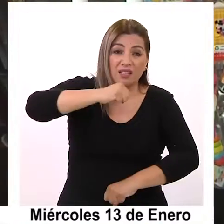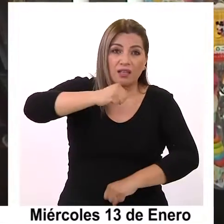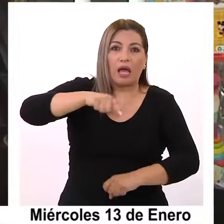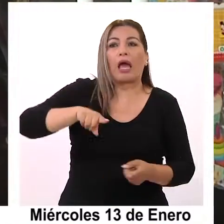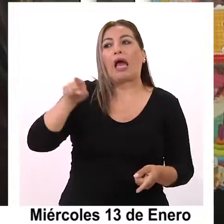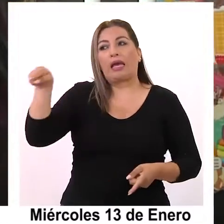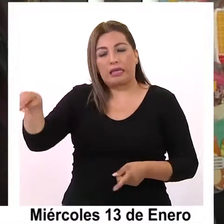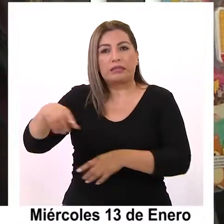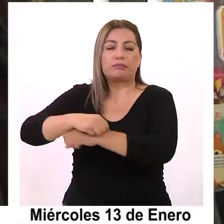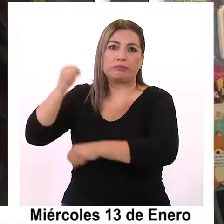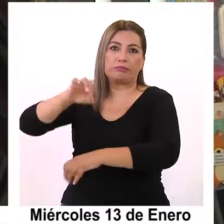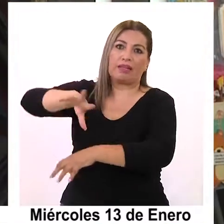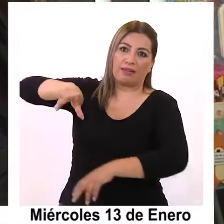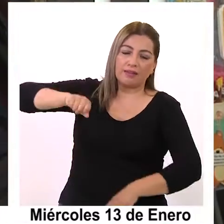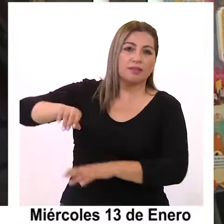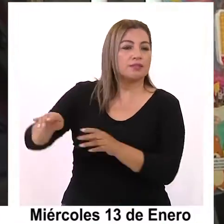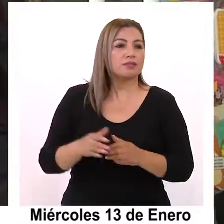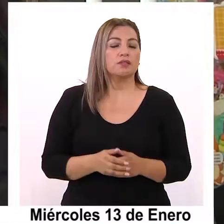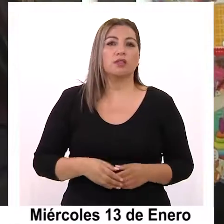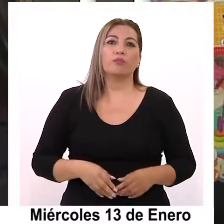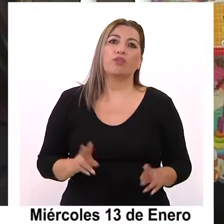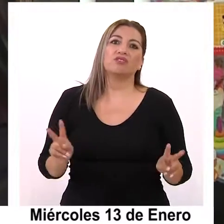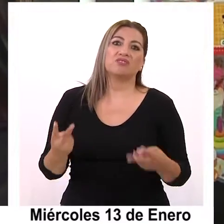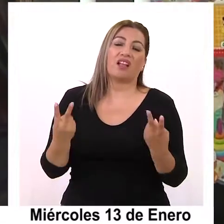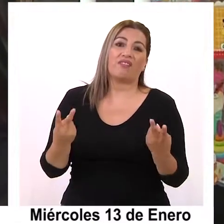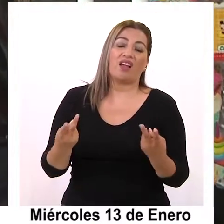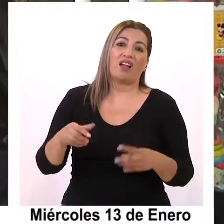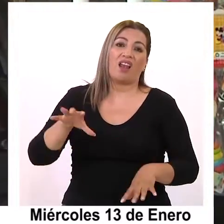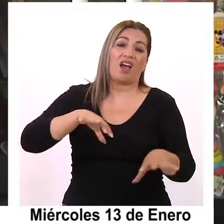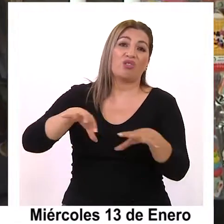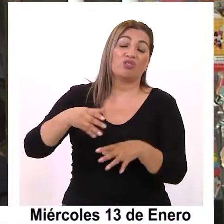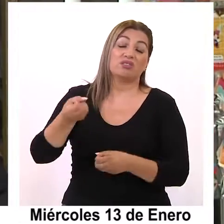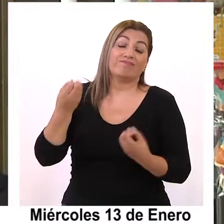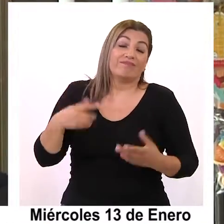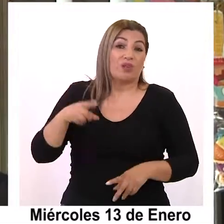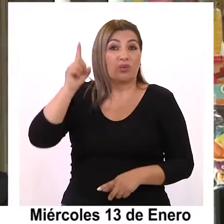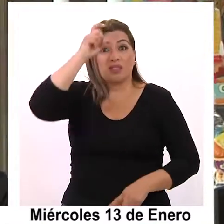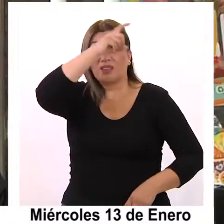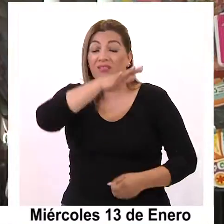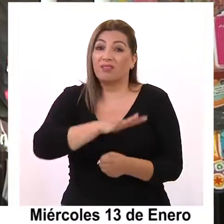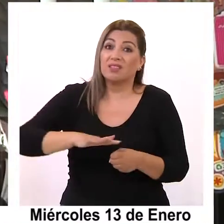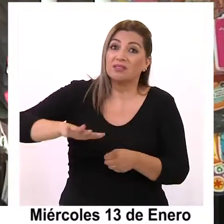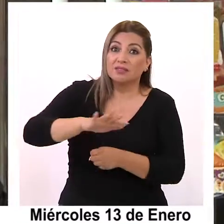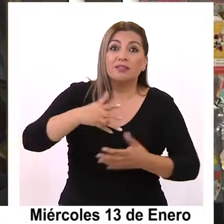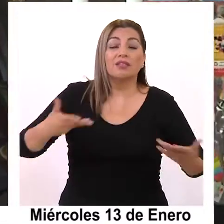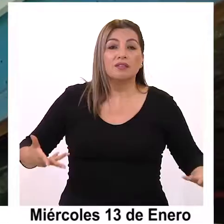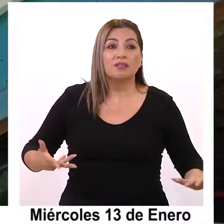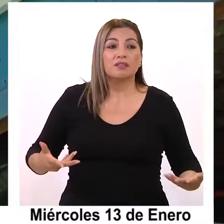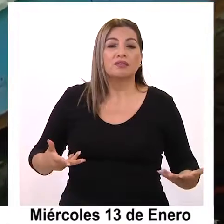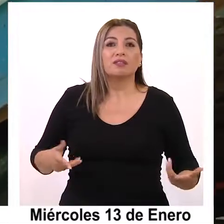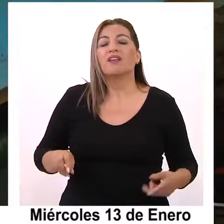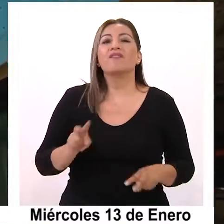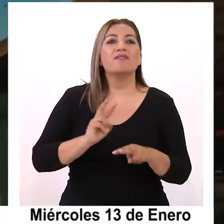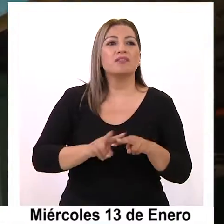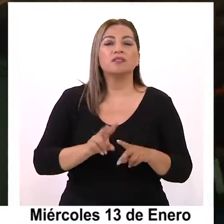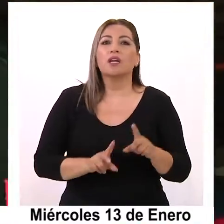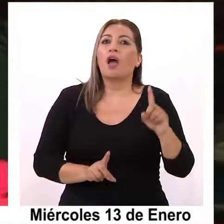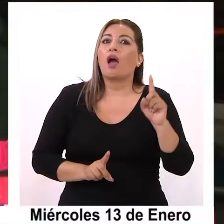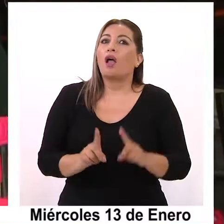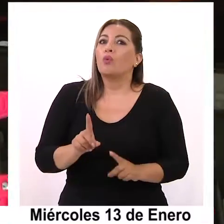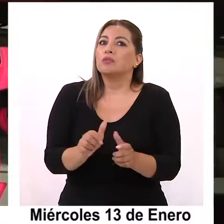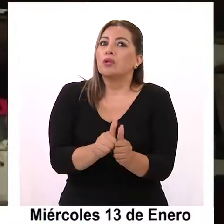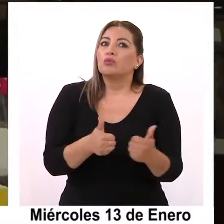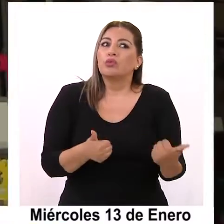abrieron acá. Ruth espera poder recuperar lo perdido, aunque lo ve muy difícil. Es por eso que recurrirá a algunas